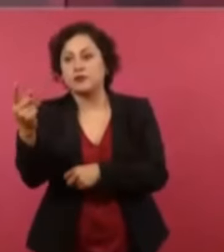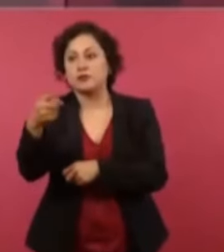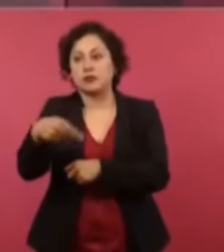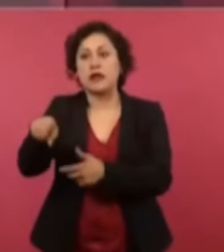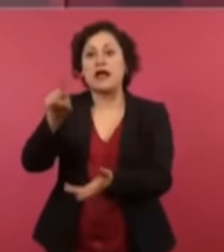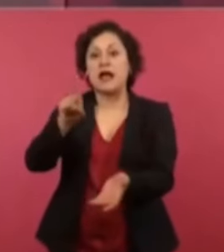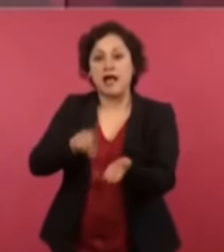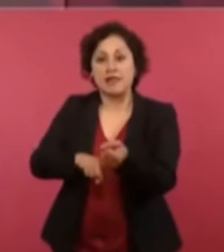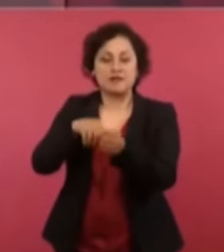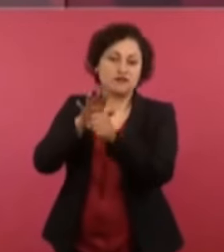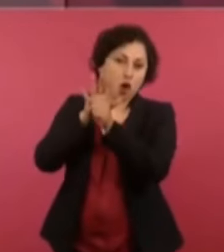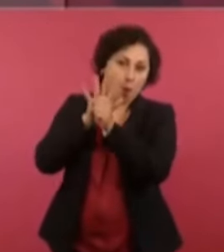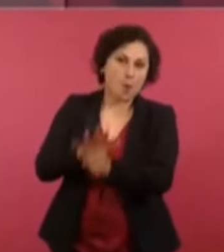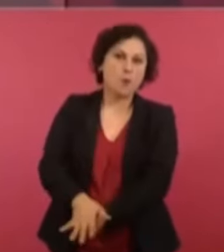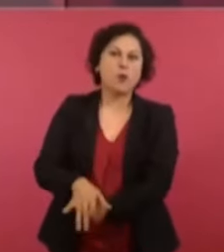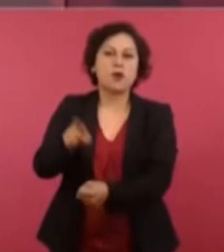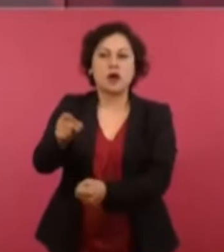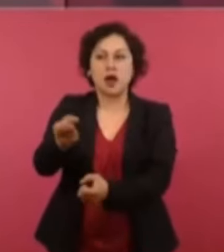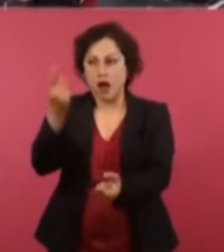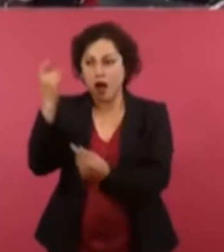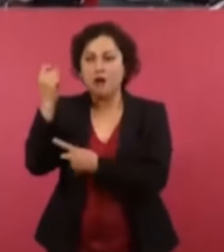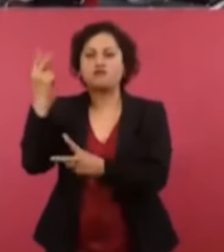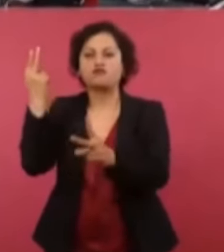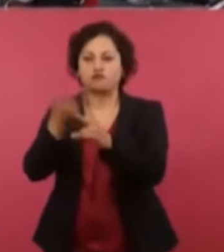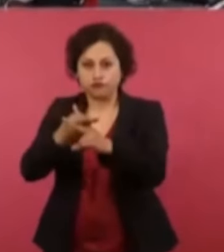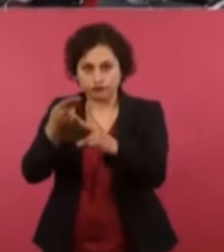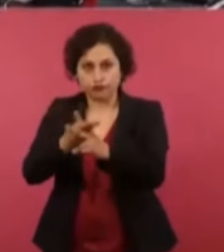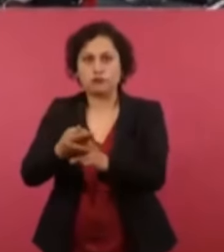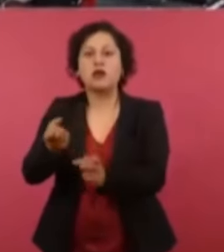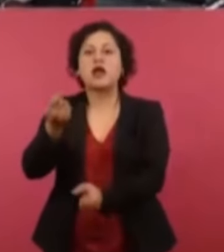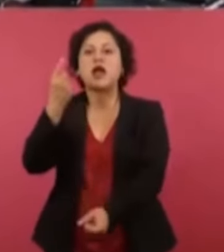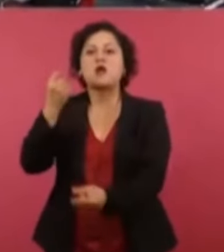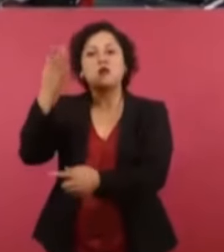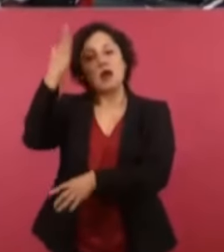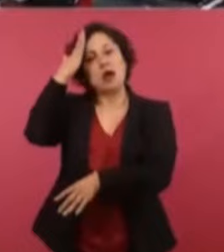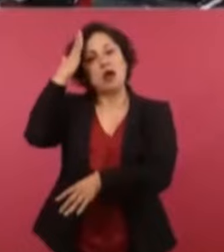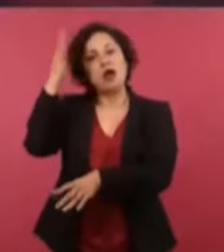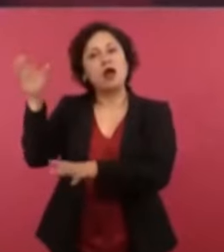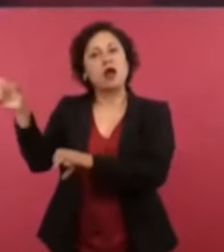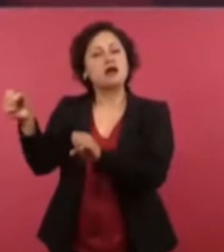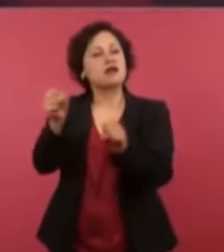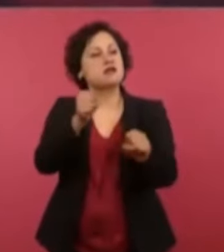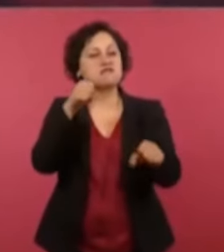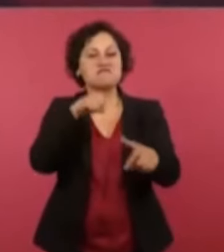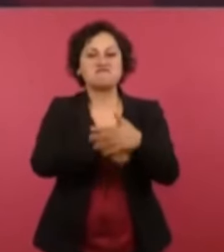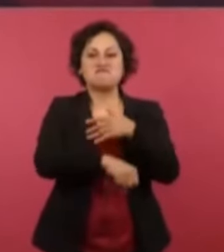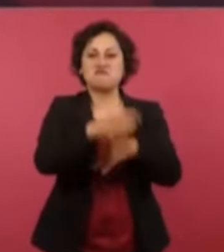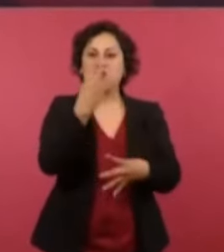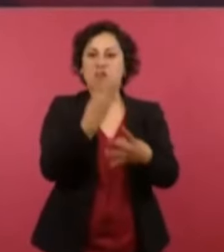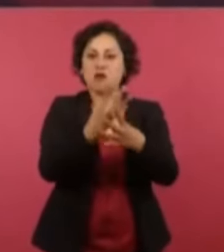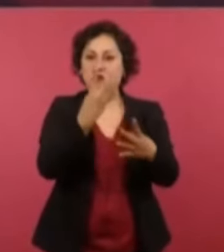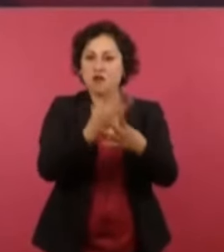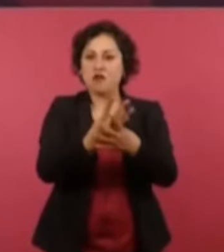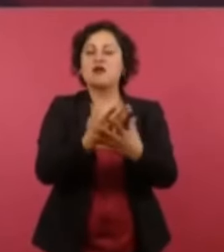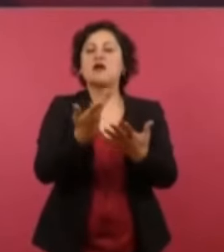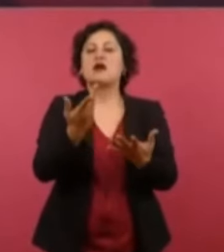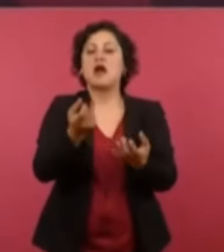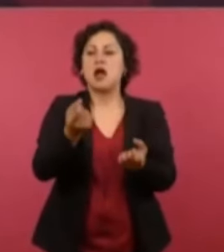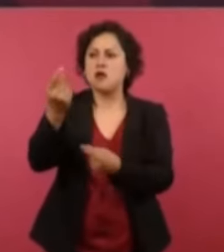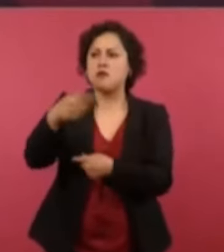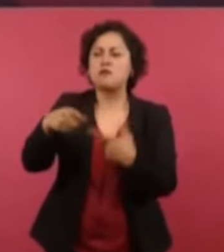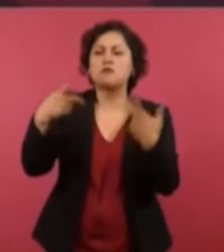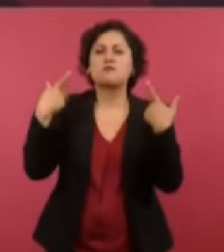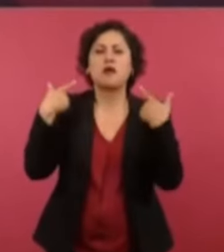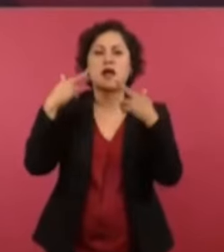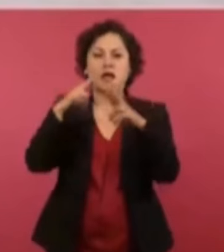asesinatos y encarcelan a dirigentes, los acusan a maestros dirigentes de la